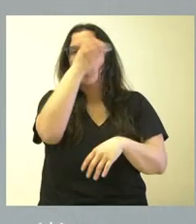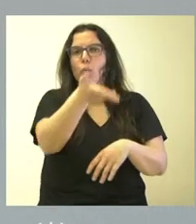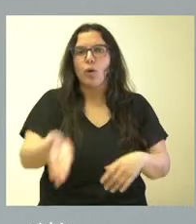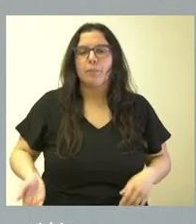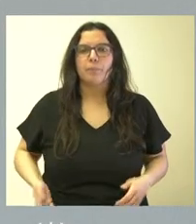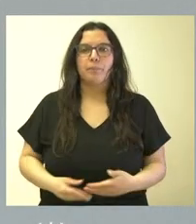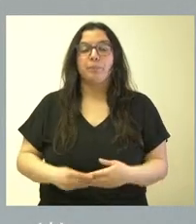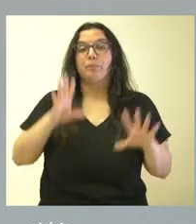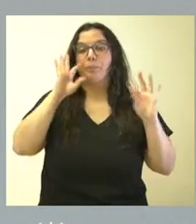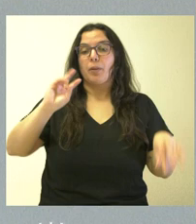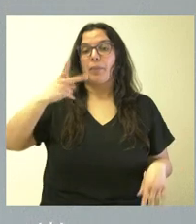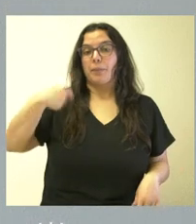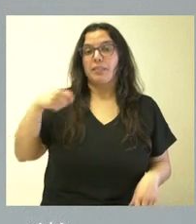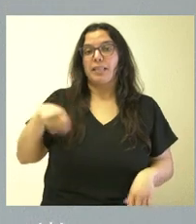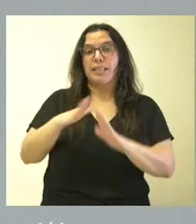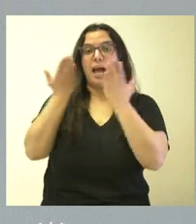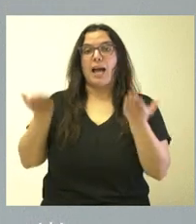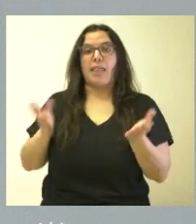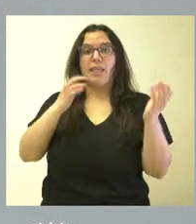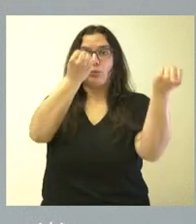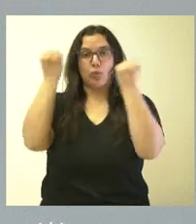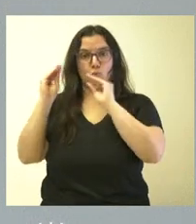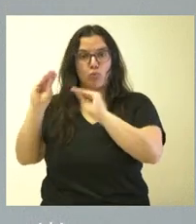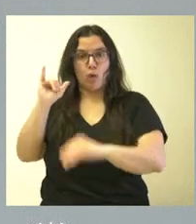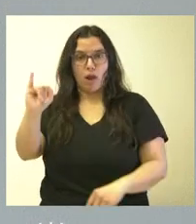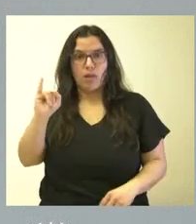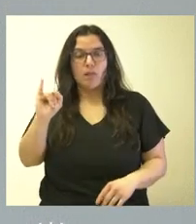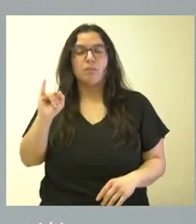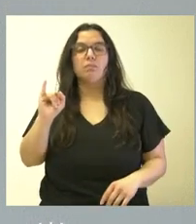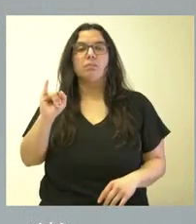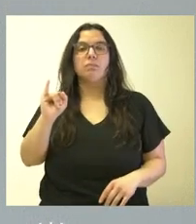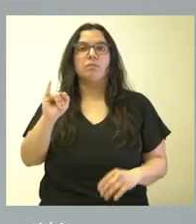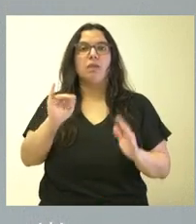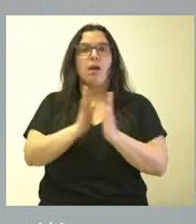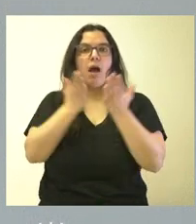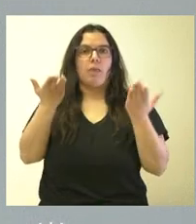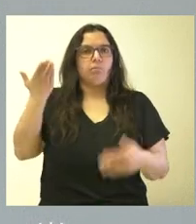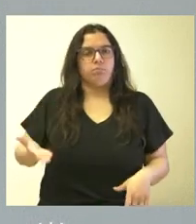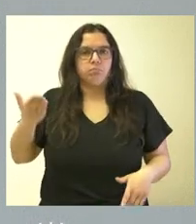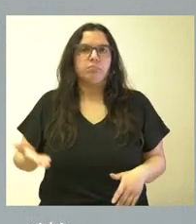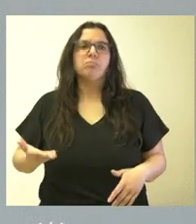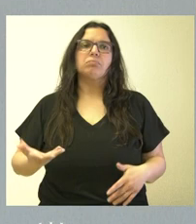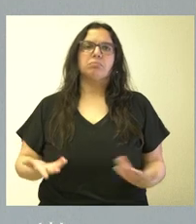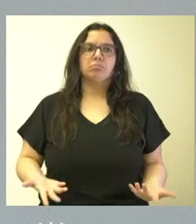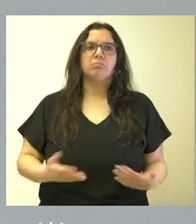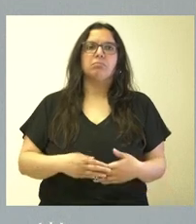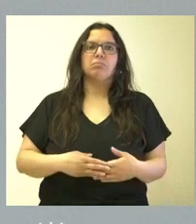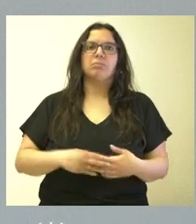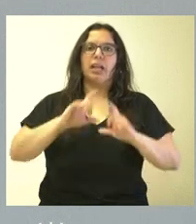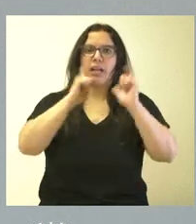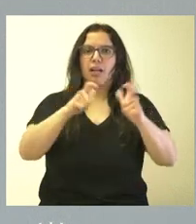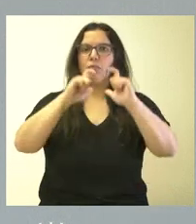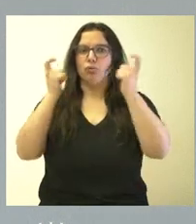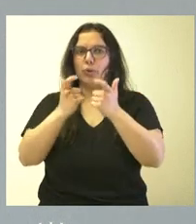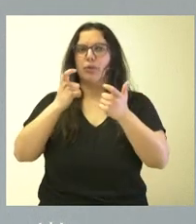Lógicamente, el vicepresidente tiene su agenda institucional, que es una agenda relevante, con importantes encuentros y